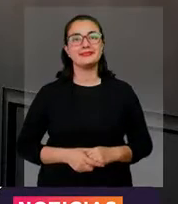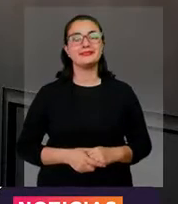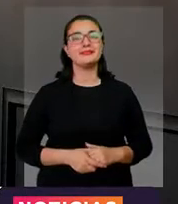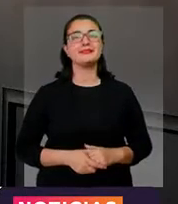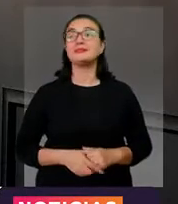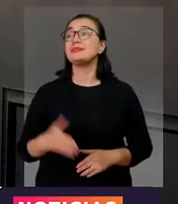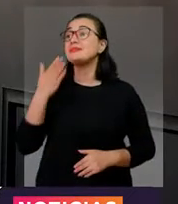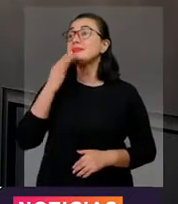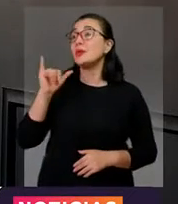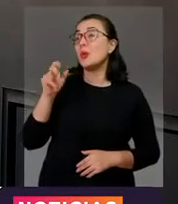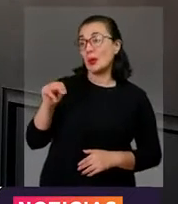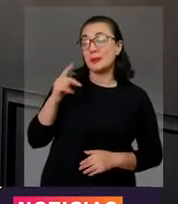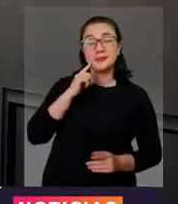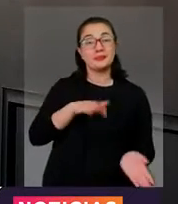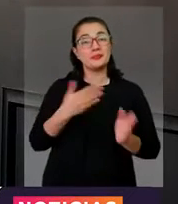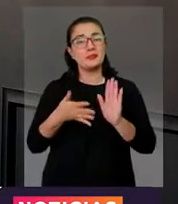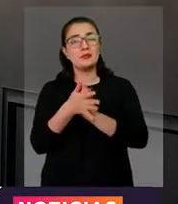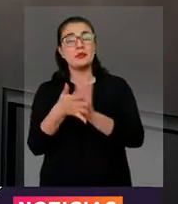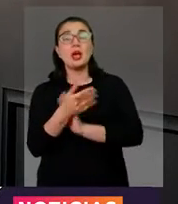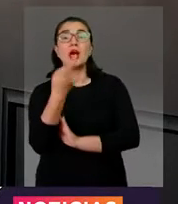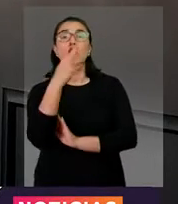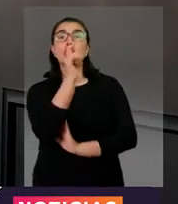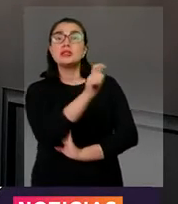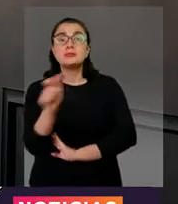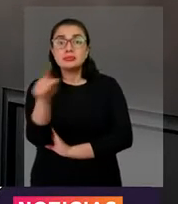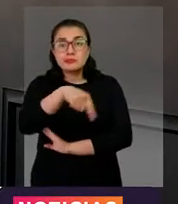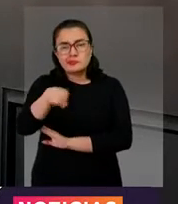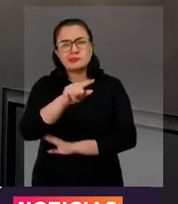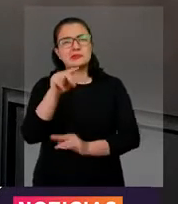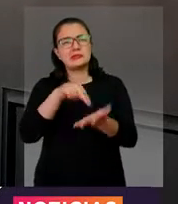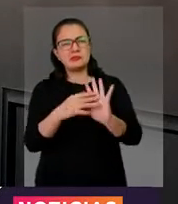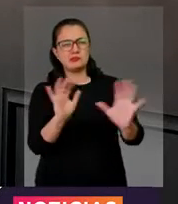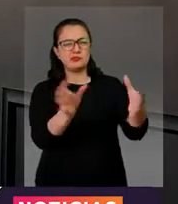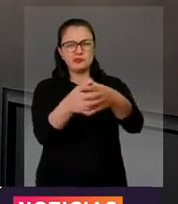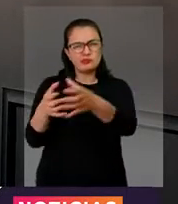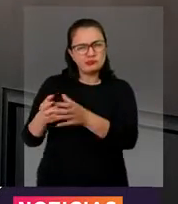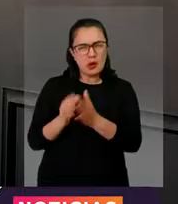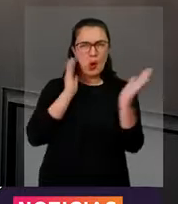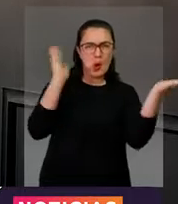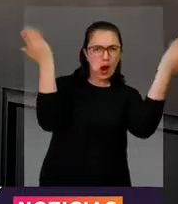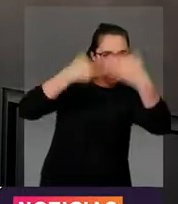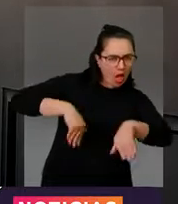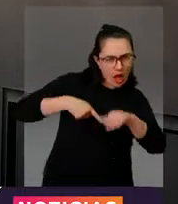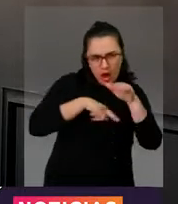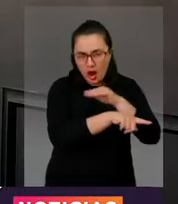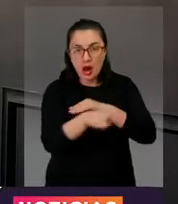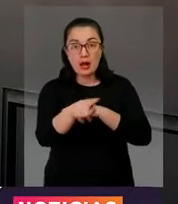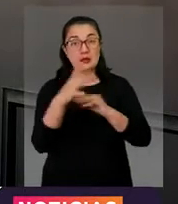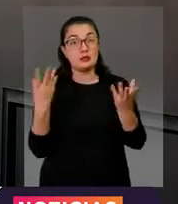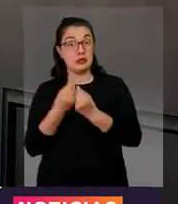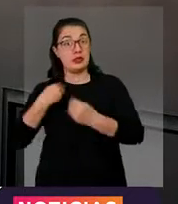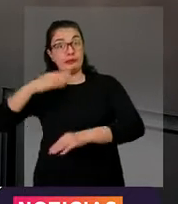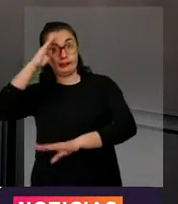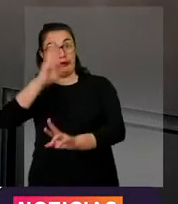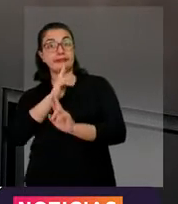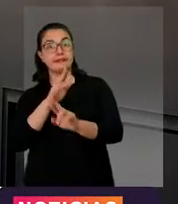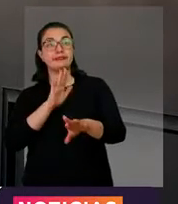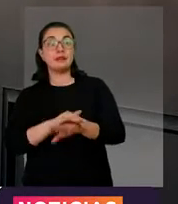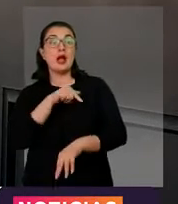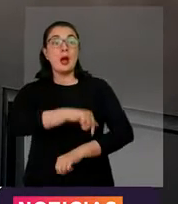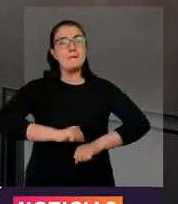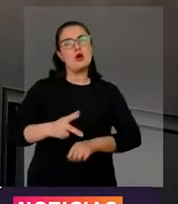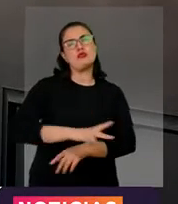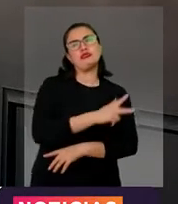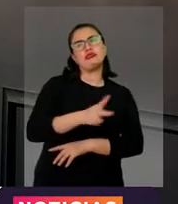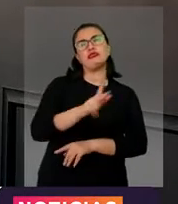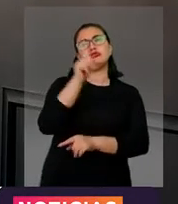En otras noticias, 14 personas que integraban presuntas brigadas clandestinas y que según las autoridades viajaron de Bogotá hasta el Valle del Cauca a